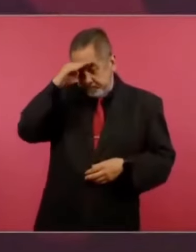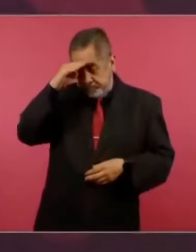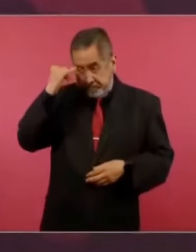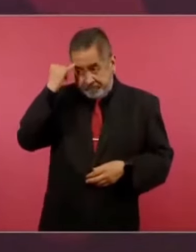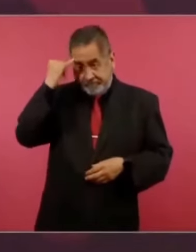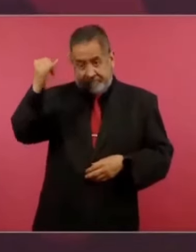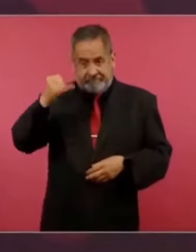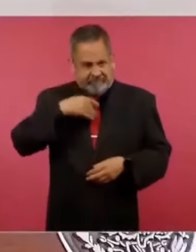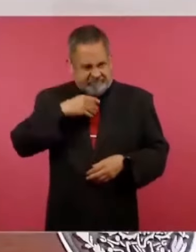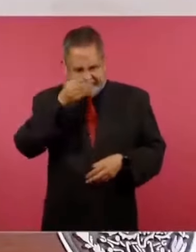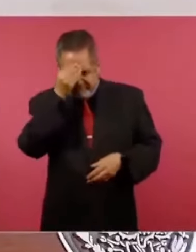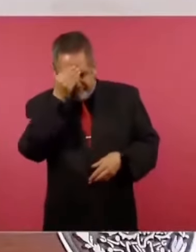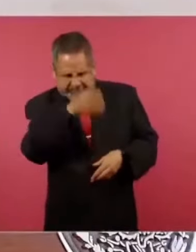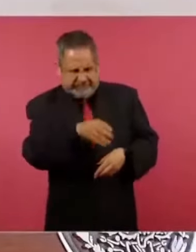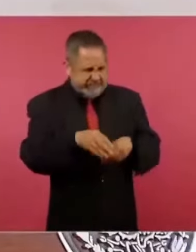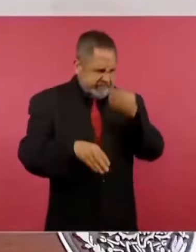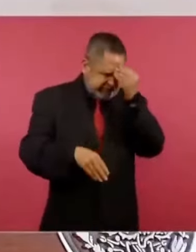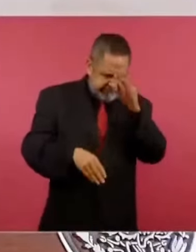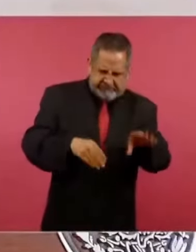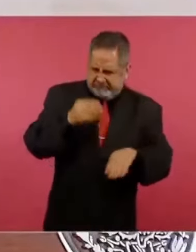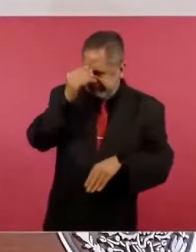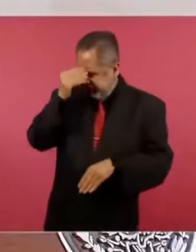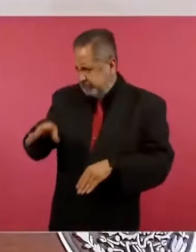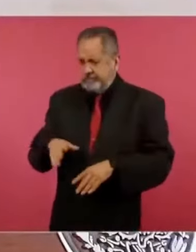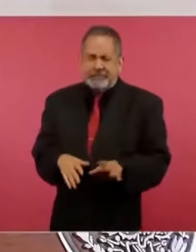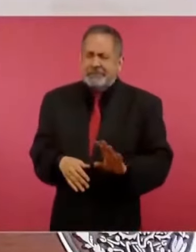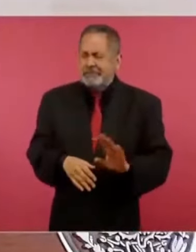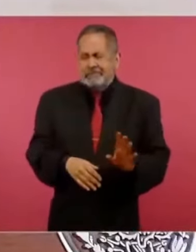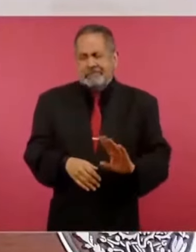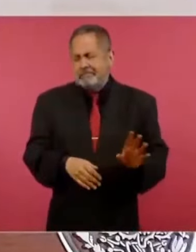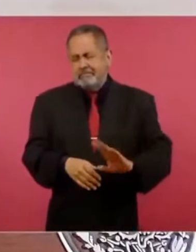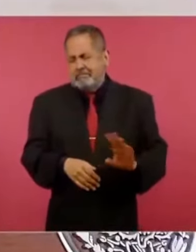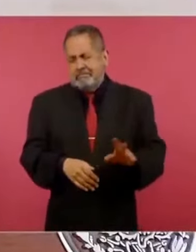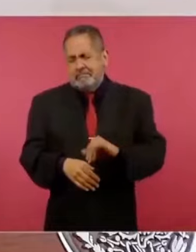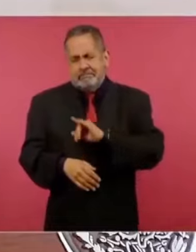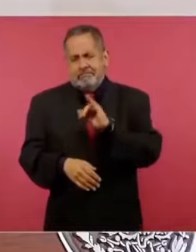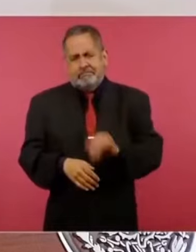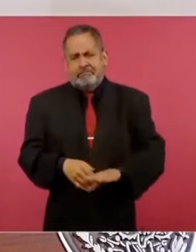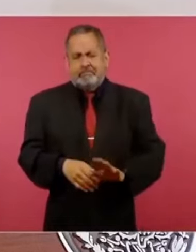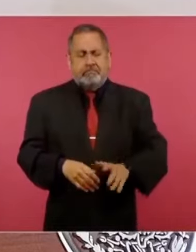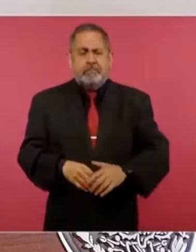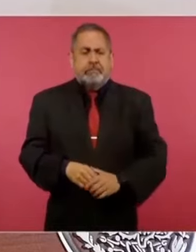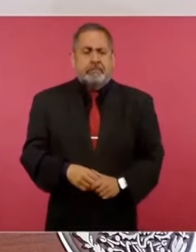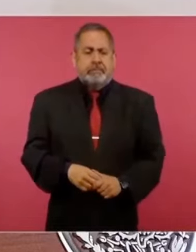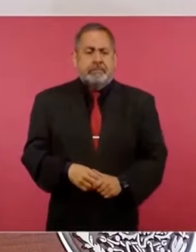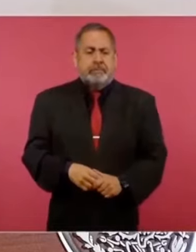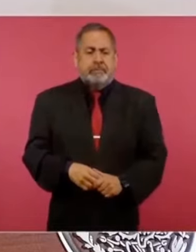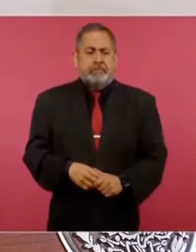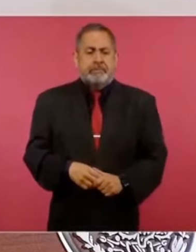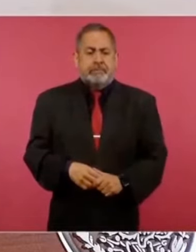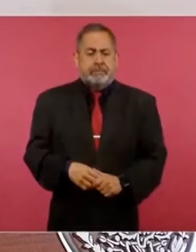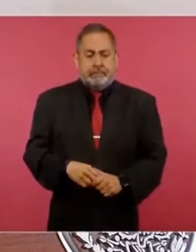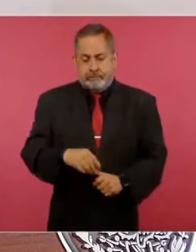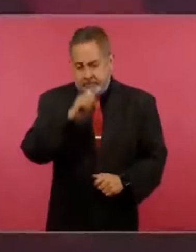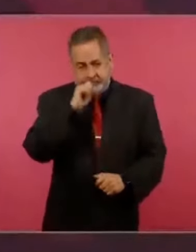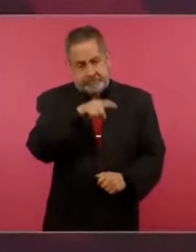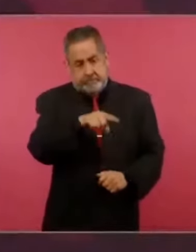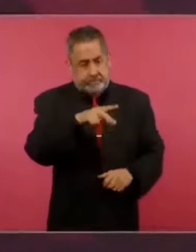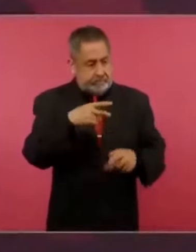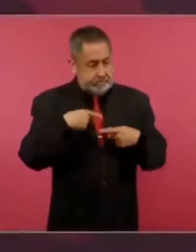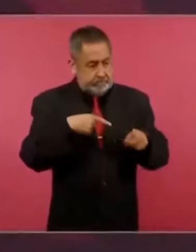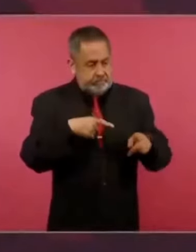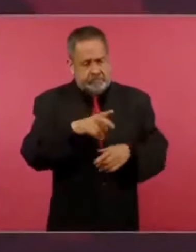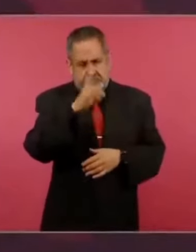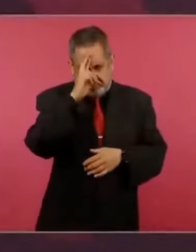hacerle mal a nadie y esto incluye el